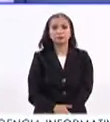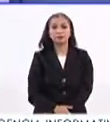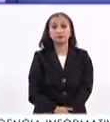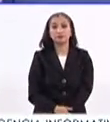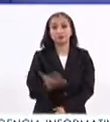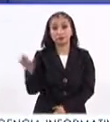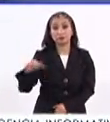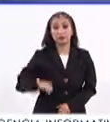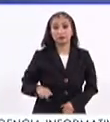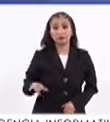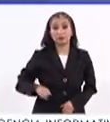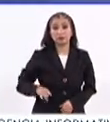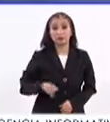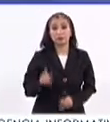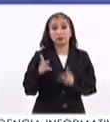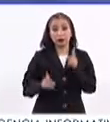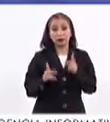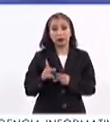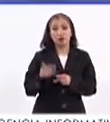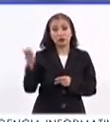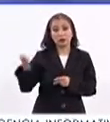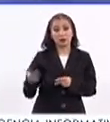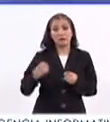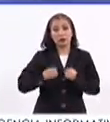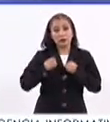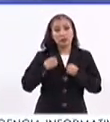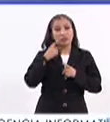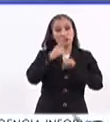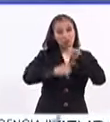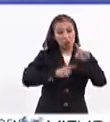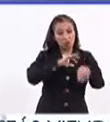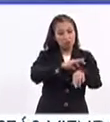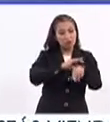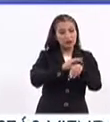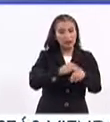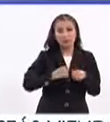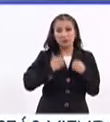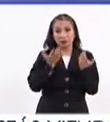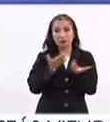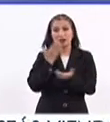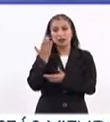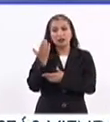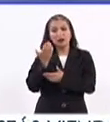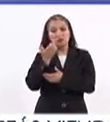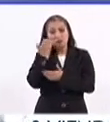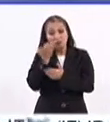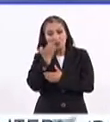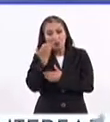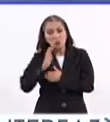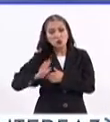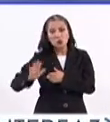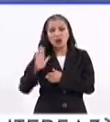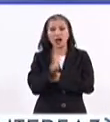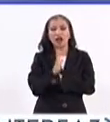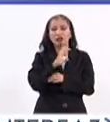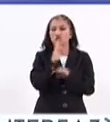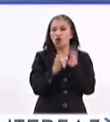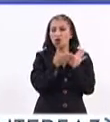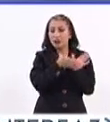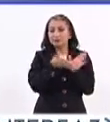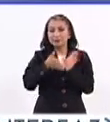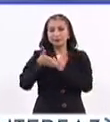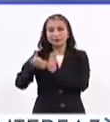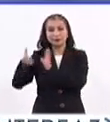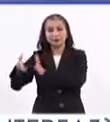Pues ahí está, interesantísimo esta plática con alguien que ha vivido el deporte, que ha vivido la academia y que ha vivido, por supuesto, todas las